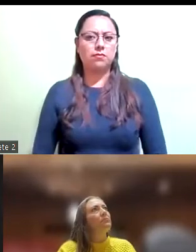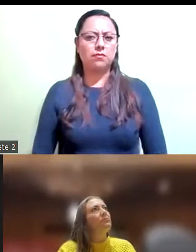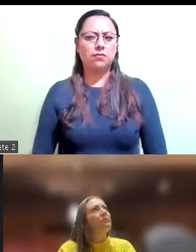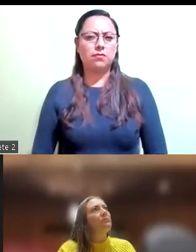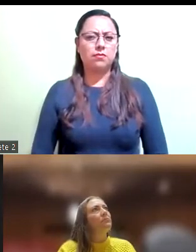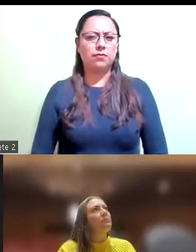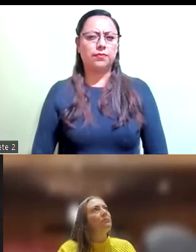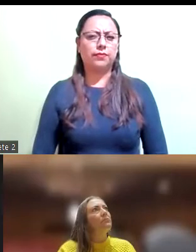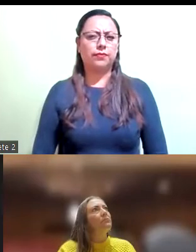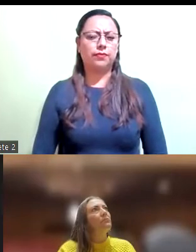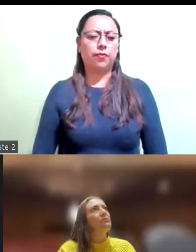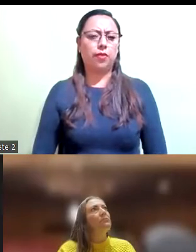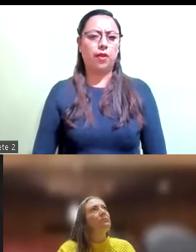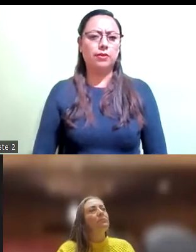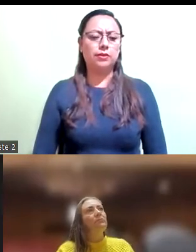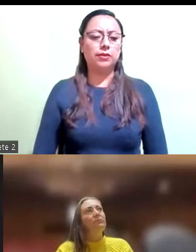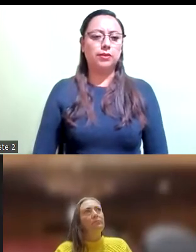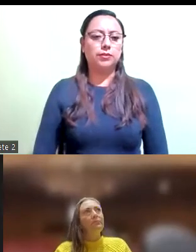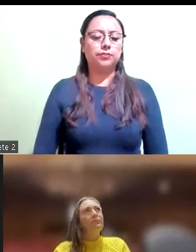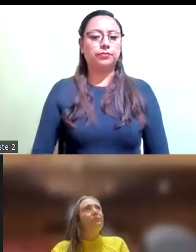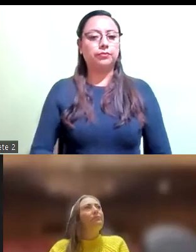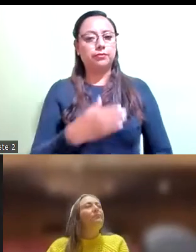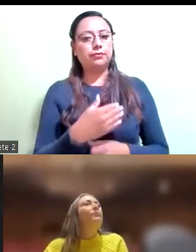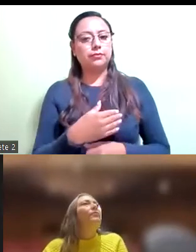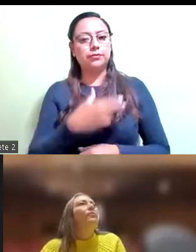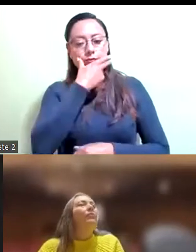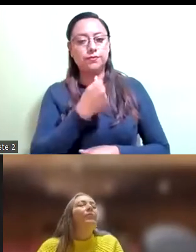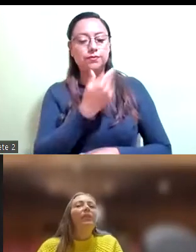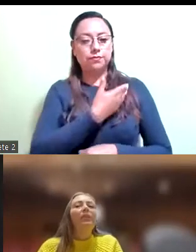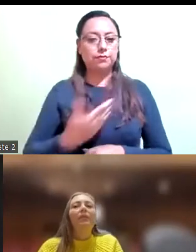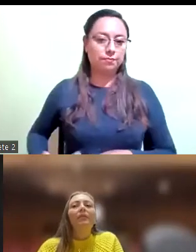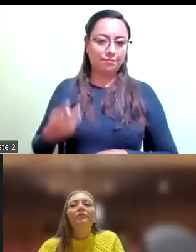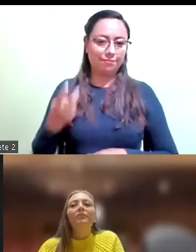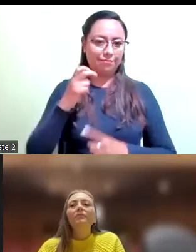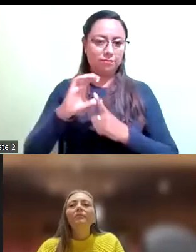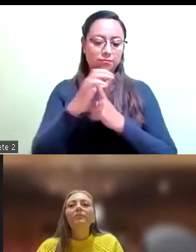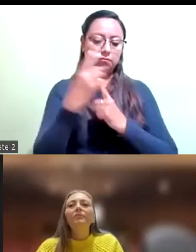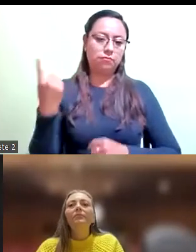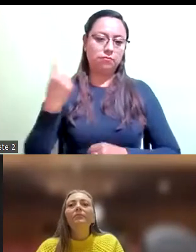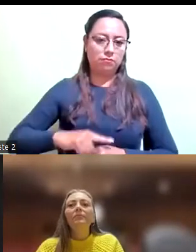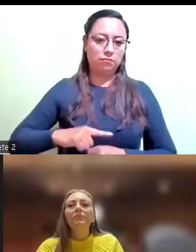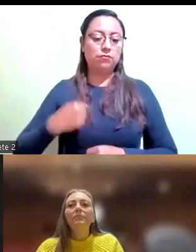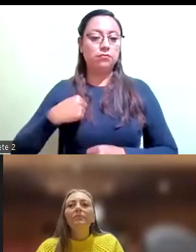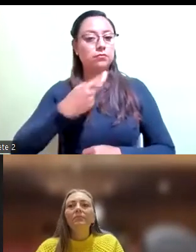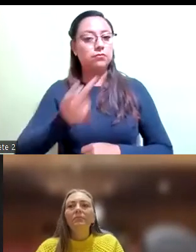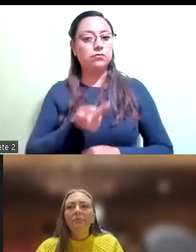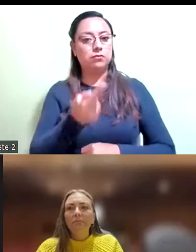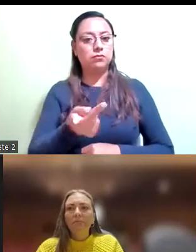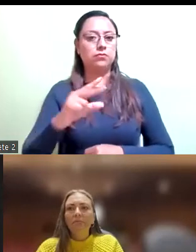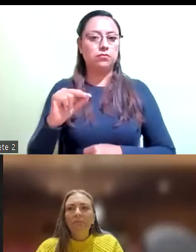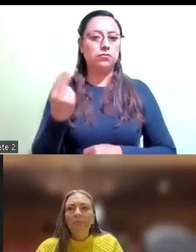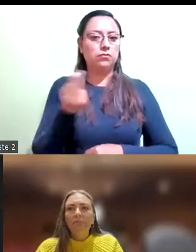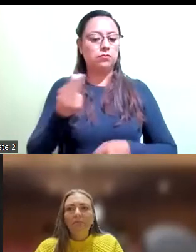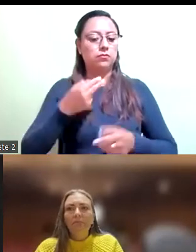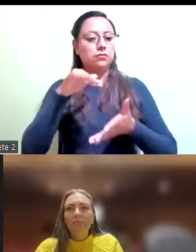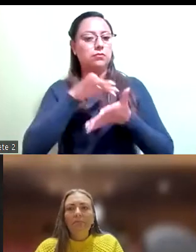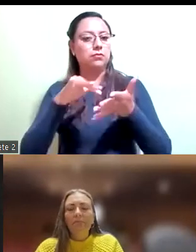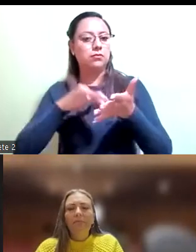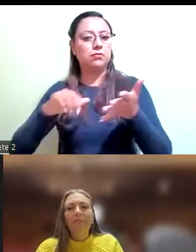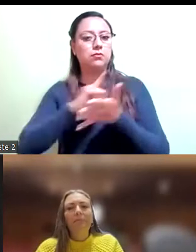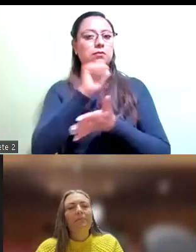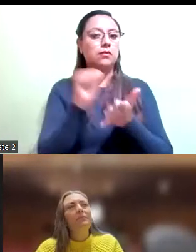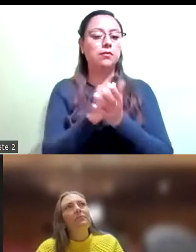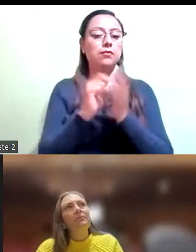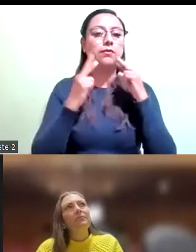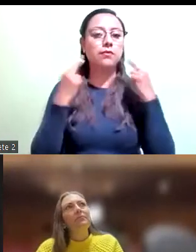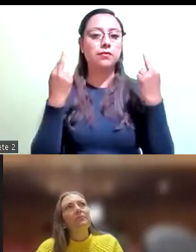Por instrucciones de la presidencia de la comisión, consulto a las y los presentes si es de obviarse la lectura del acta de la sesión anterior